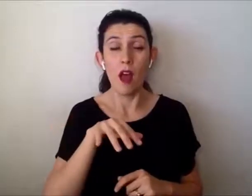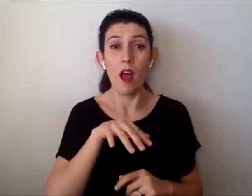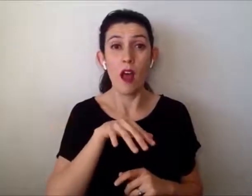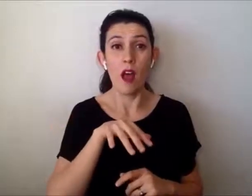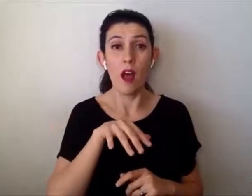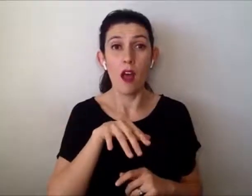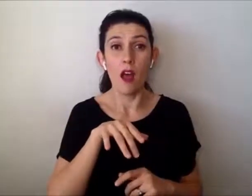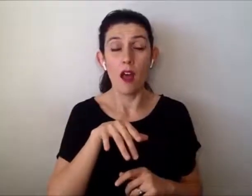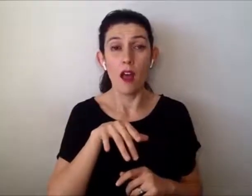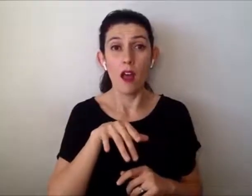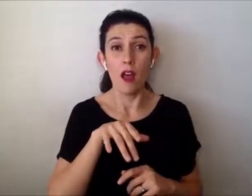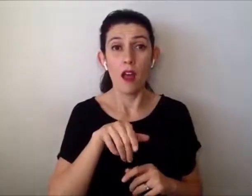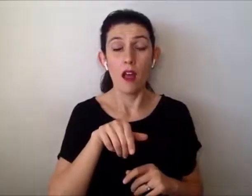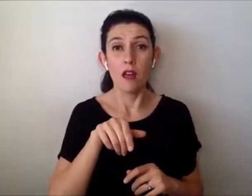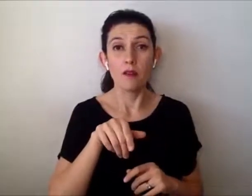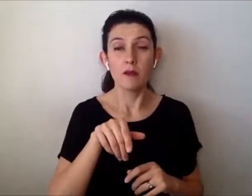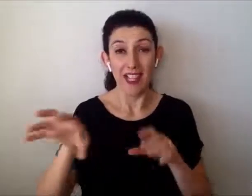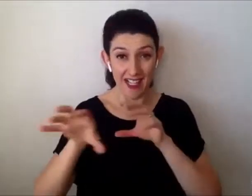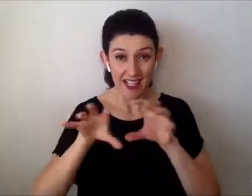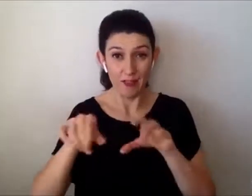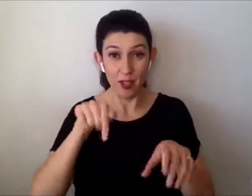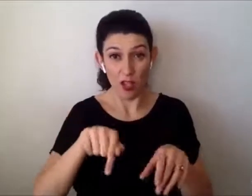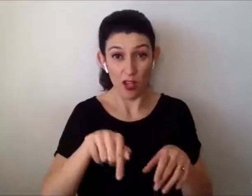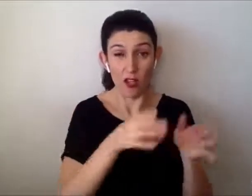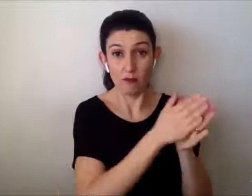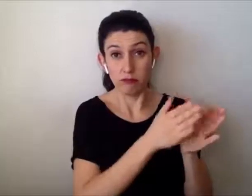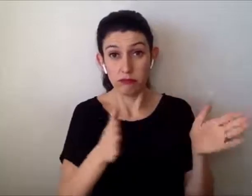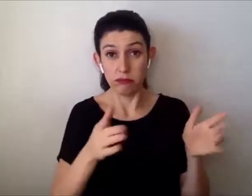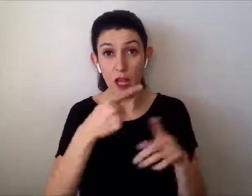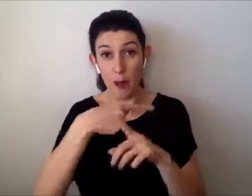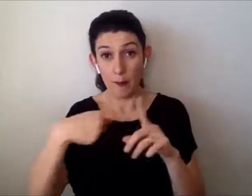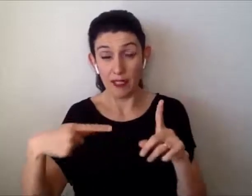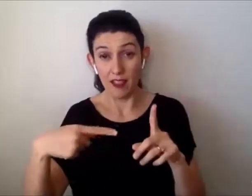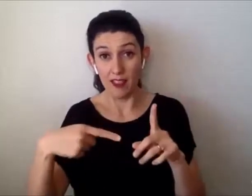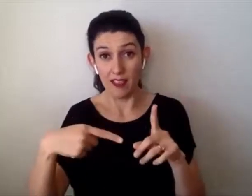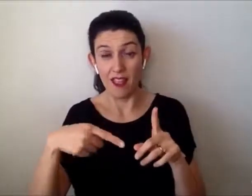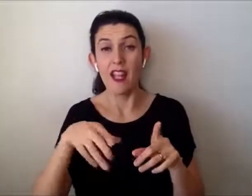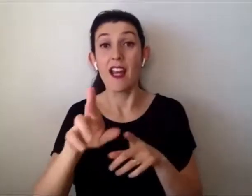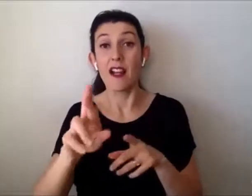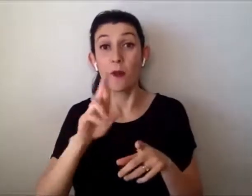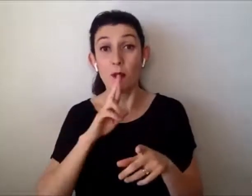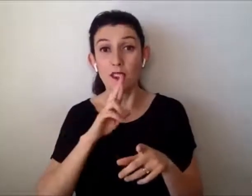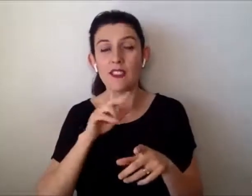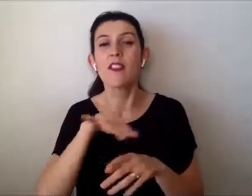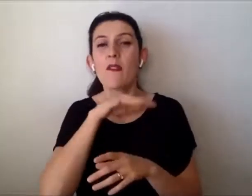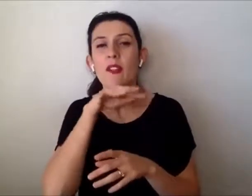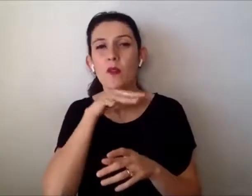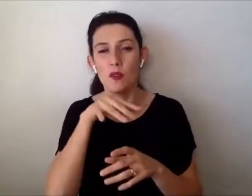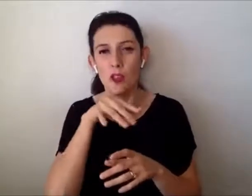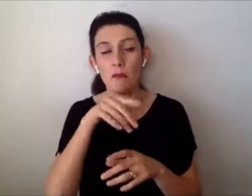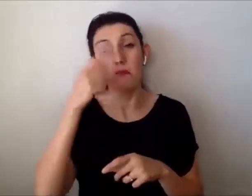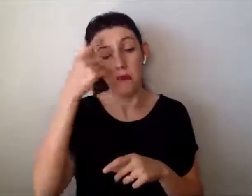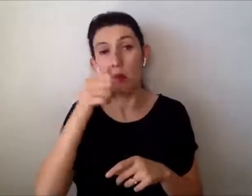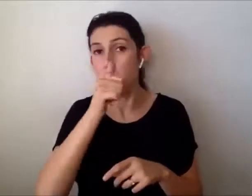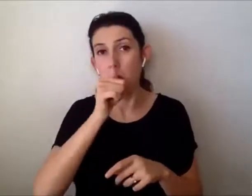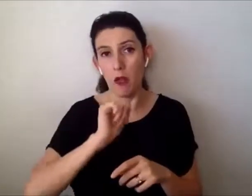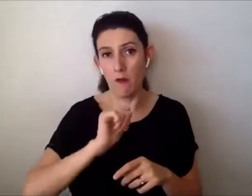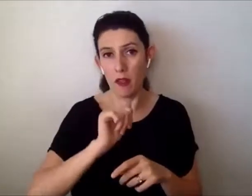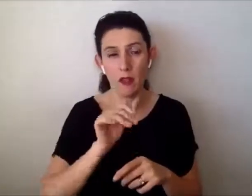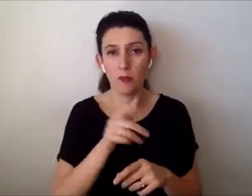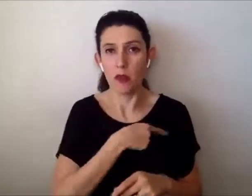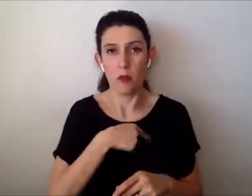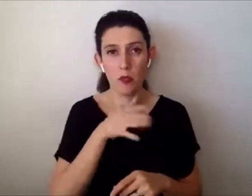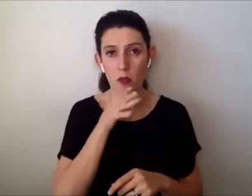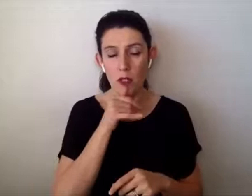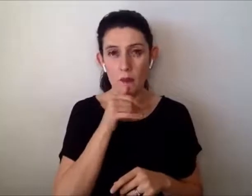webinar, pero son absolutamente anónimas. En primer lugar queríamos dar las gracias a